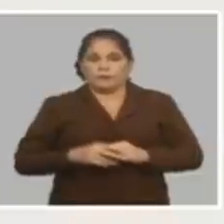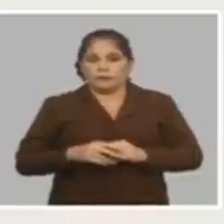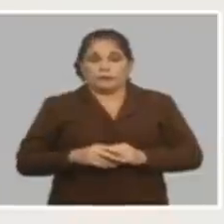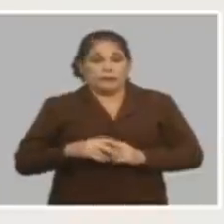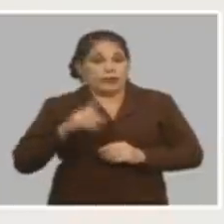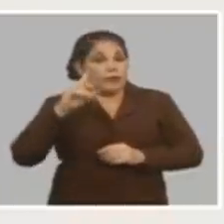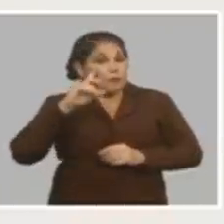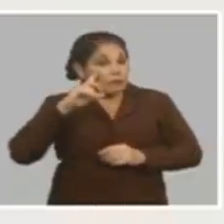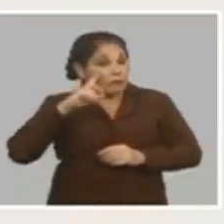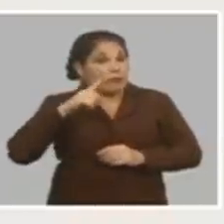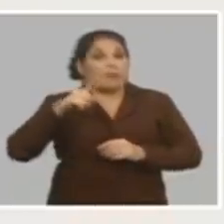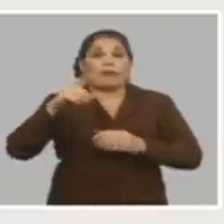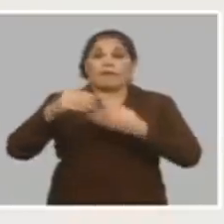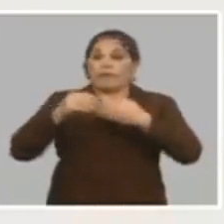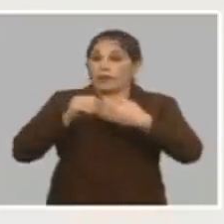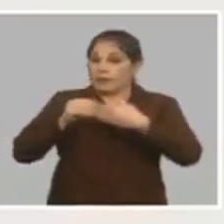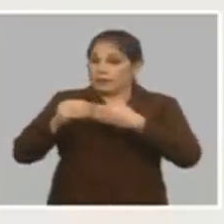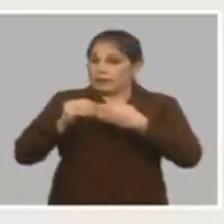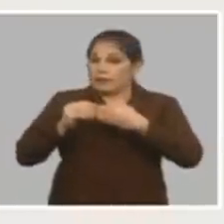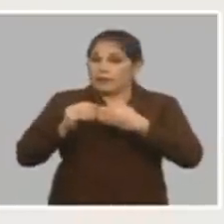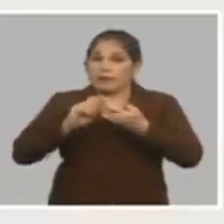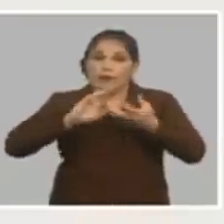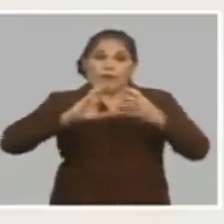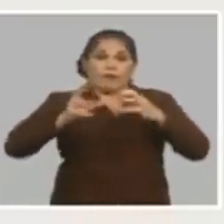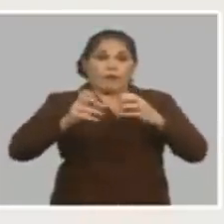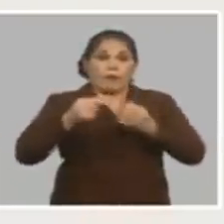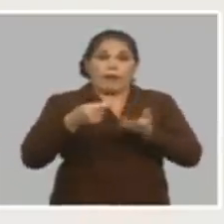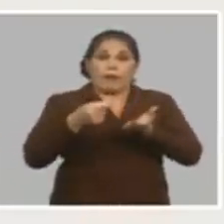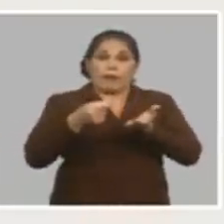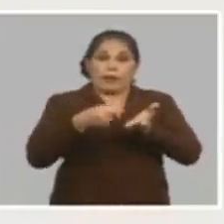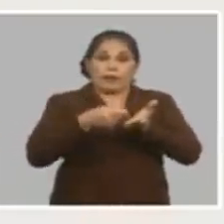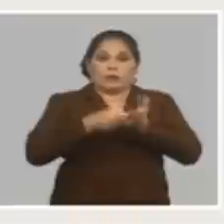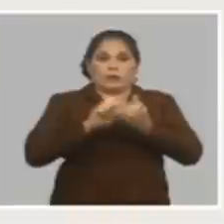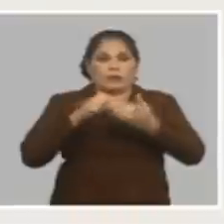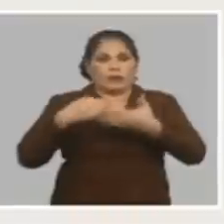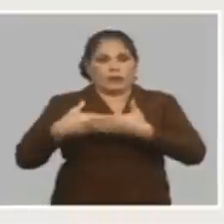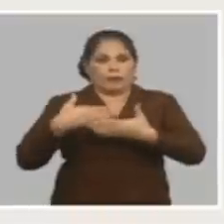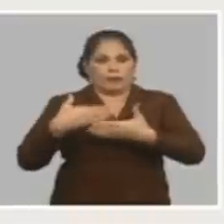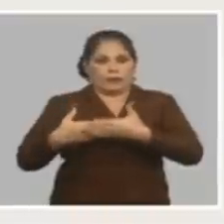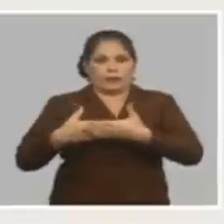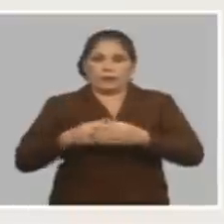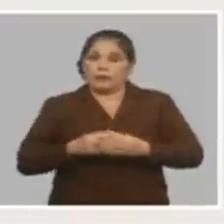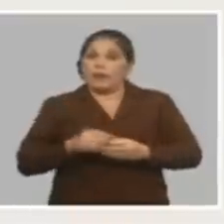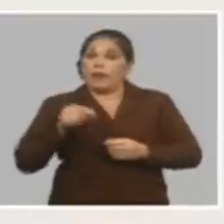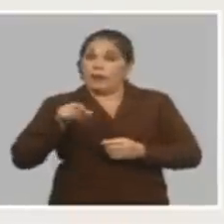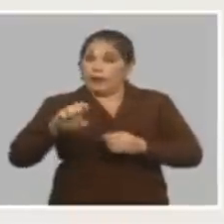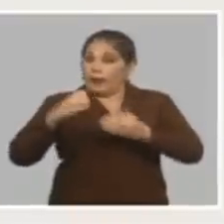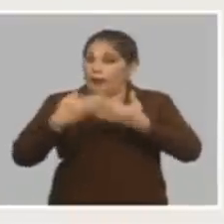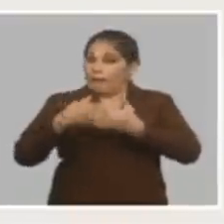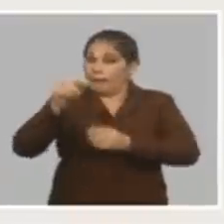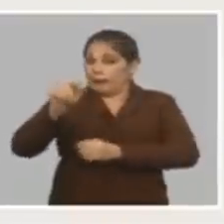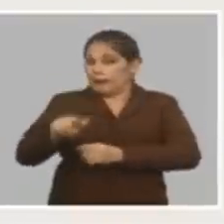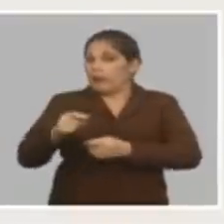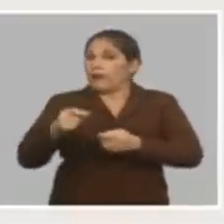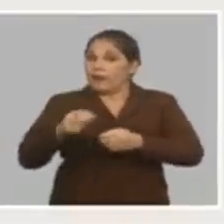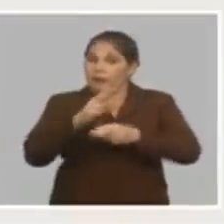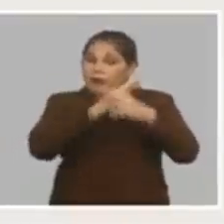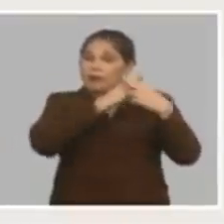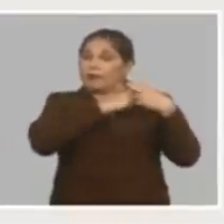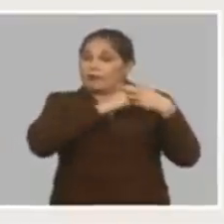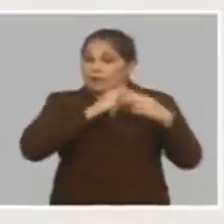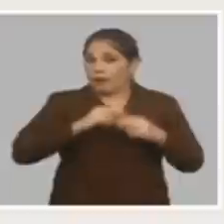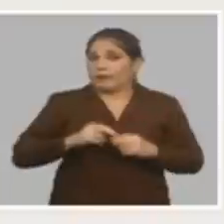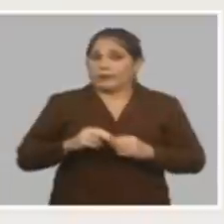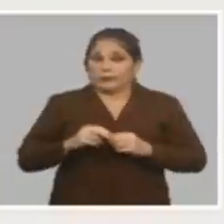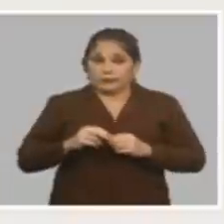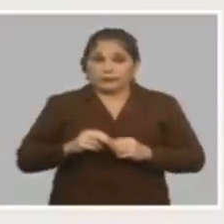fíjense si se flexibiliza la formación de precios a nivel empresarial ahora los empresarios tienen que actuar responsablemente